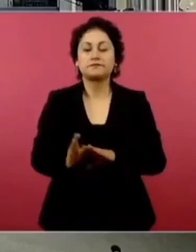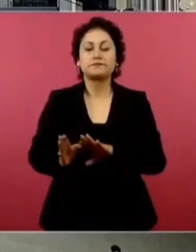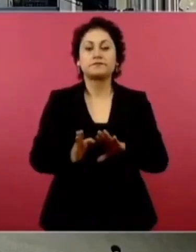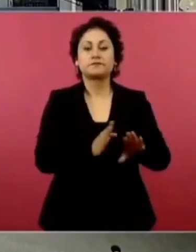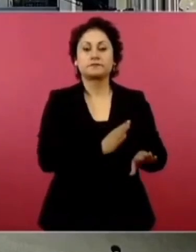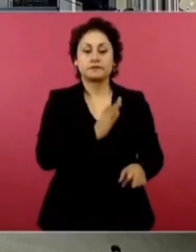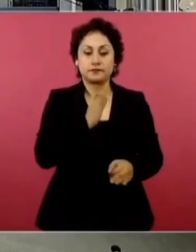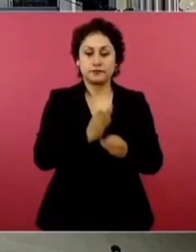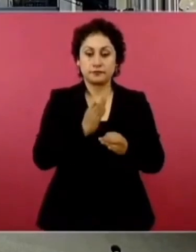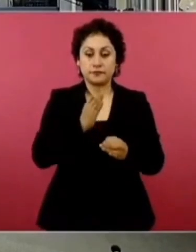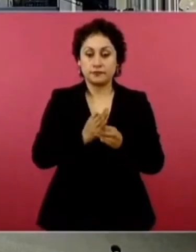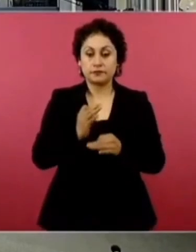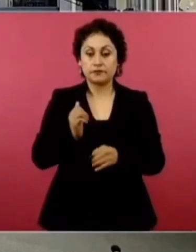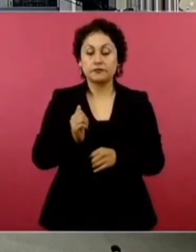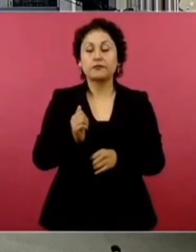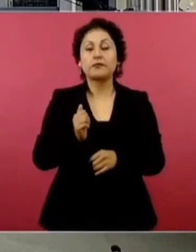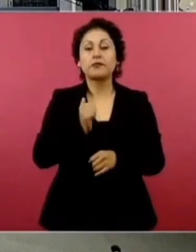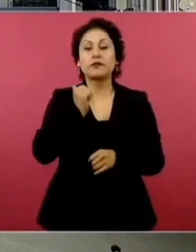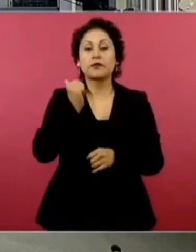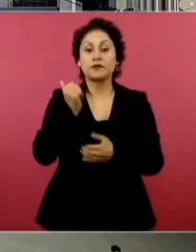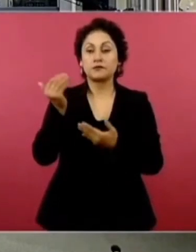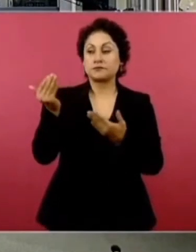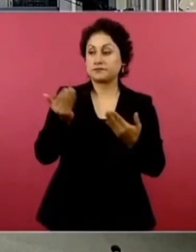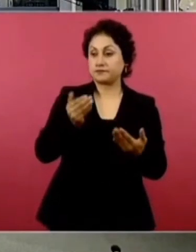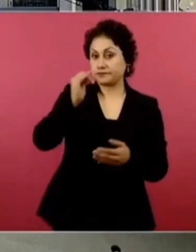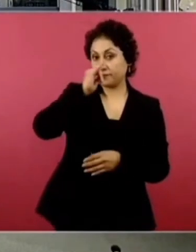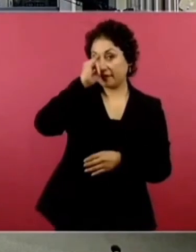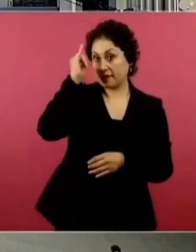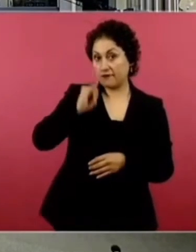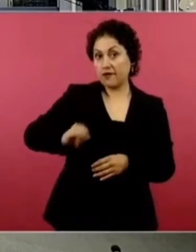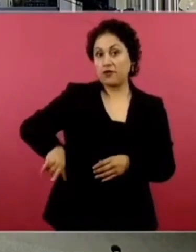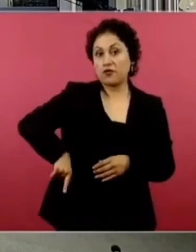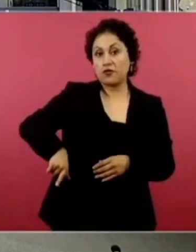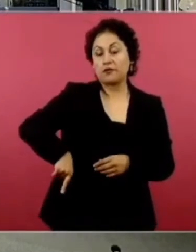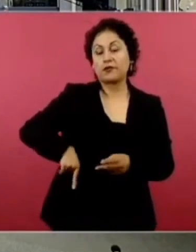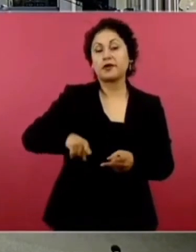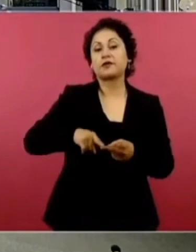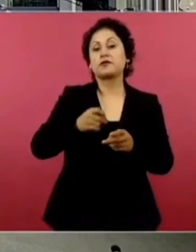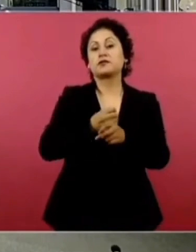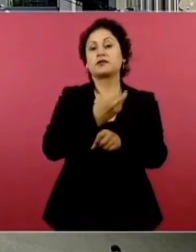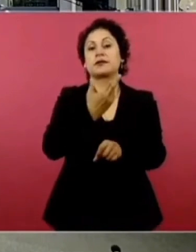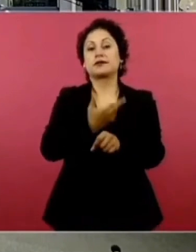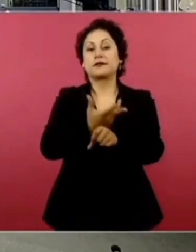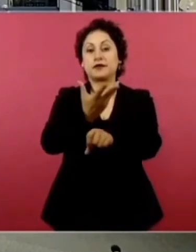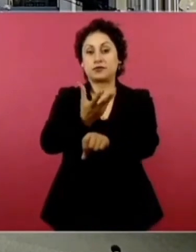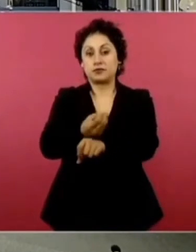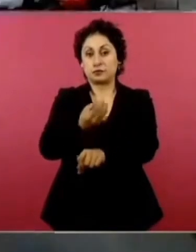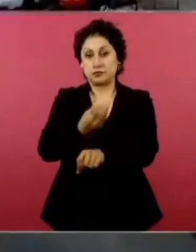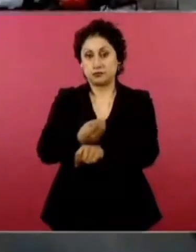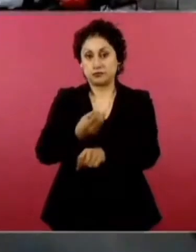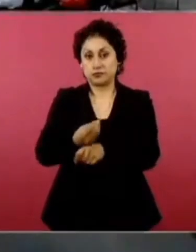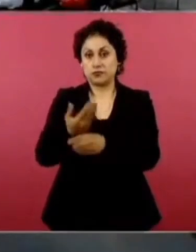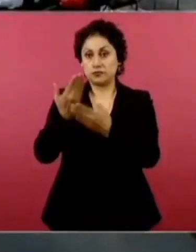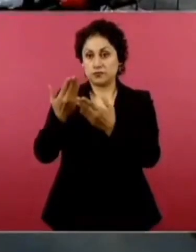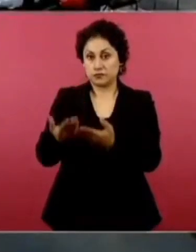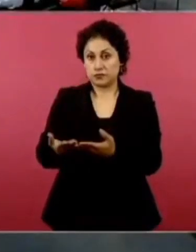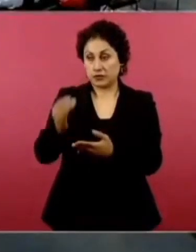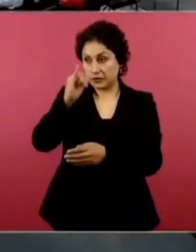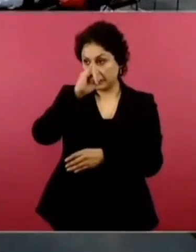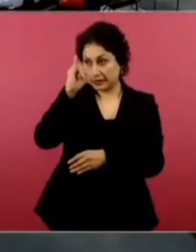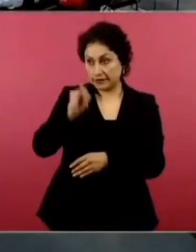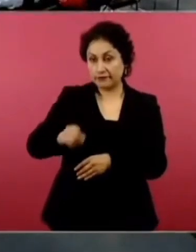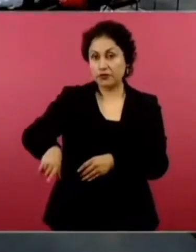Aprovechando la presencia del jefe de gobierno y del secretario de Obras, al señor jefe de gobierno,